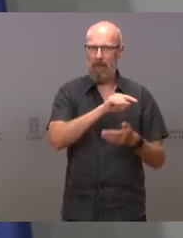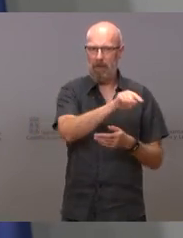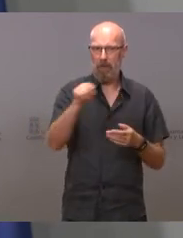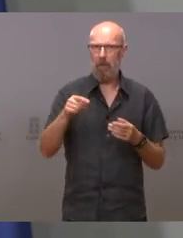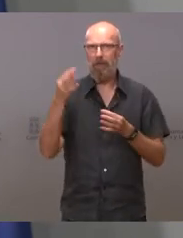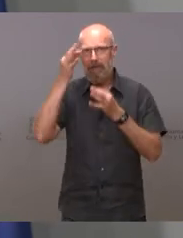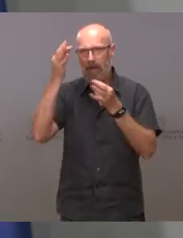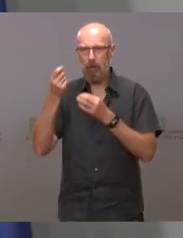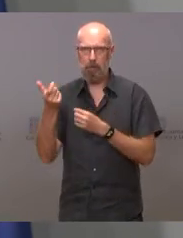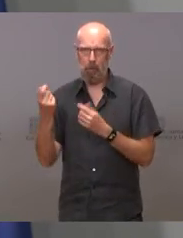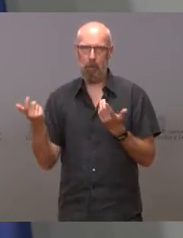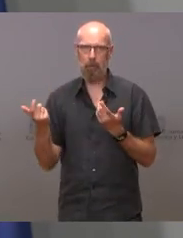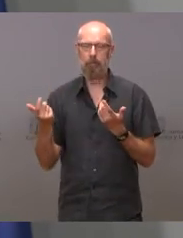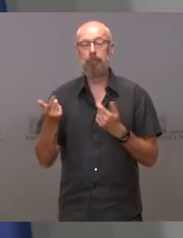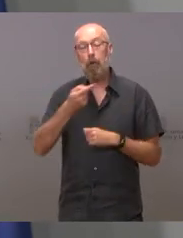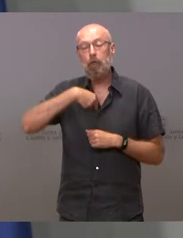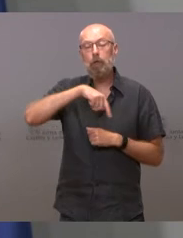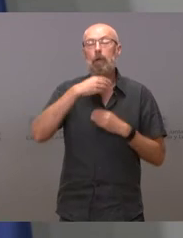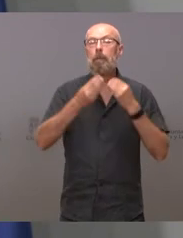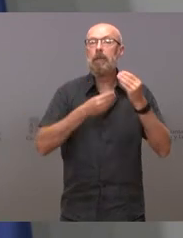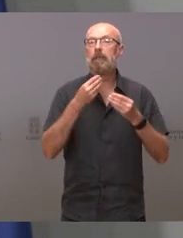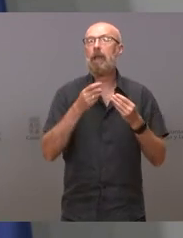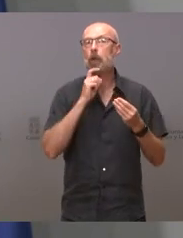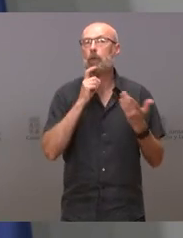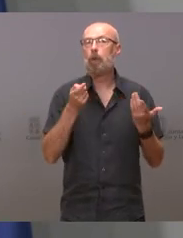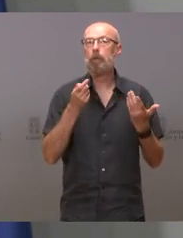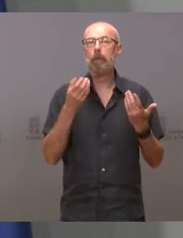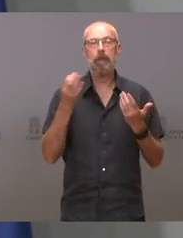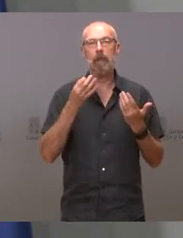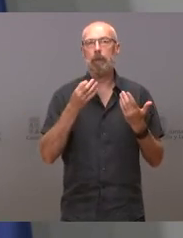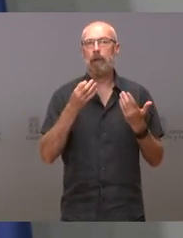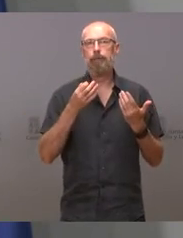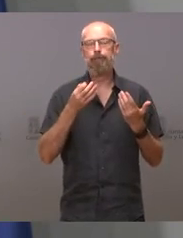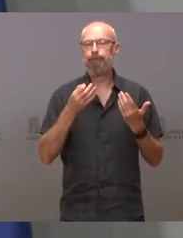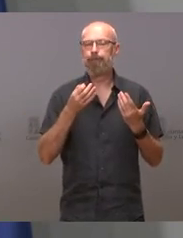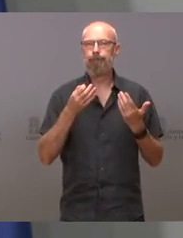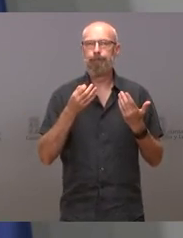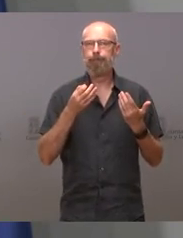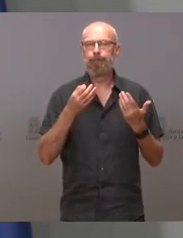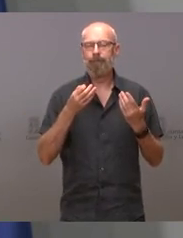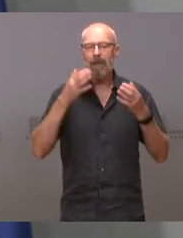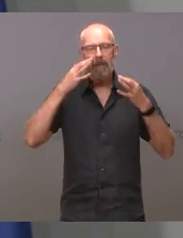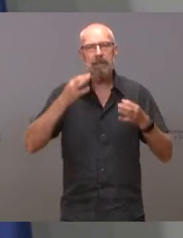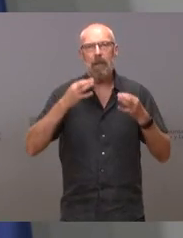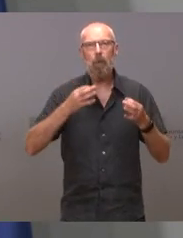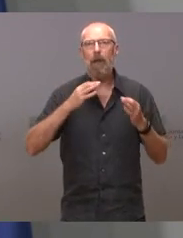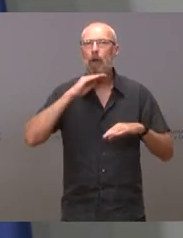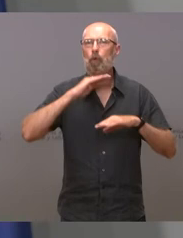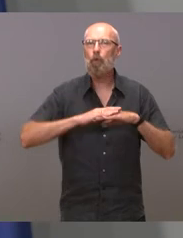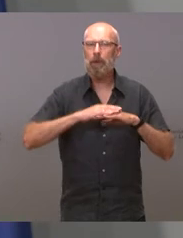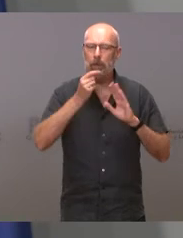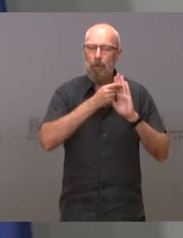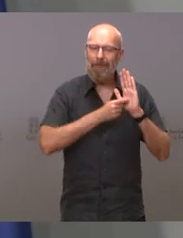Nosotros lo que nos hemos planteado es reforzar el cumplimiento de las medidas que ya están